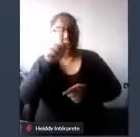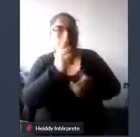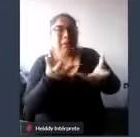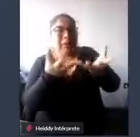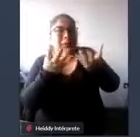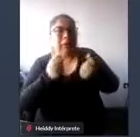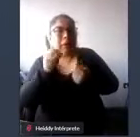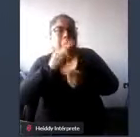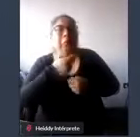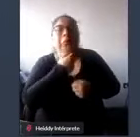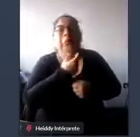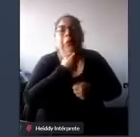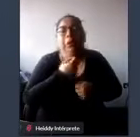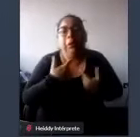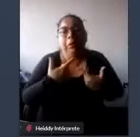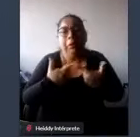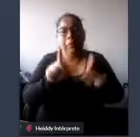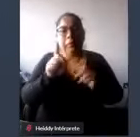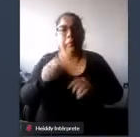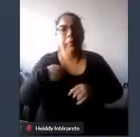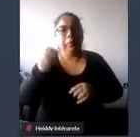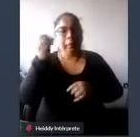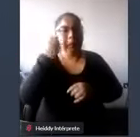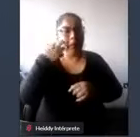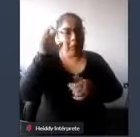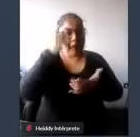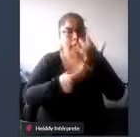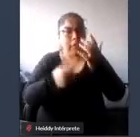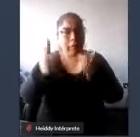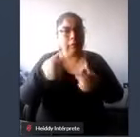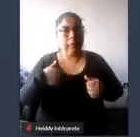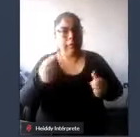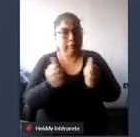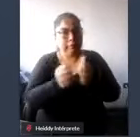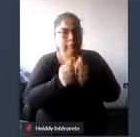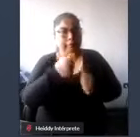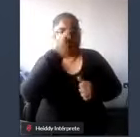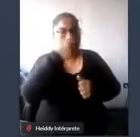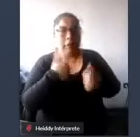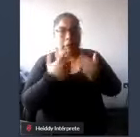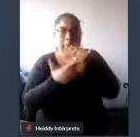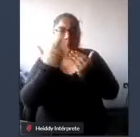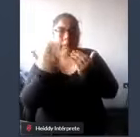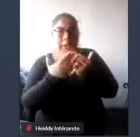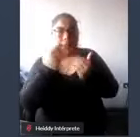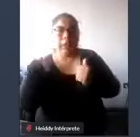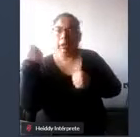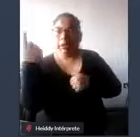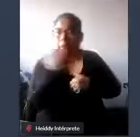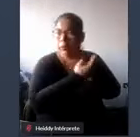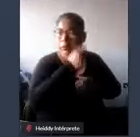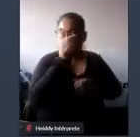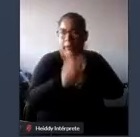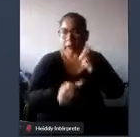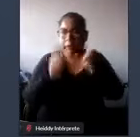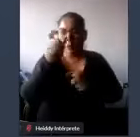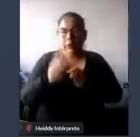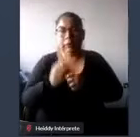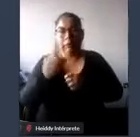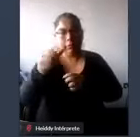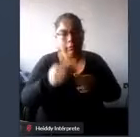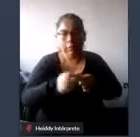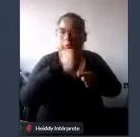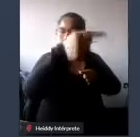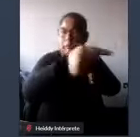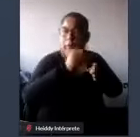o deseos para ello se debe contar con las condiciones que faciliten a todas las personas trasladarse de